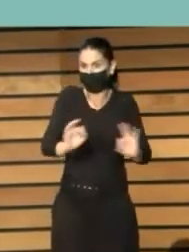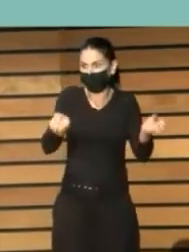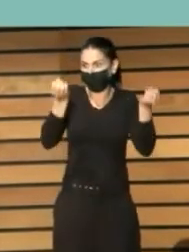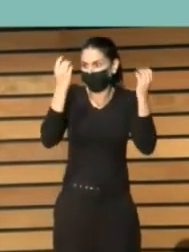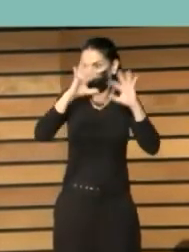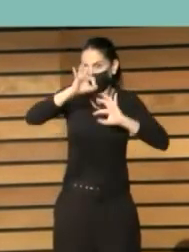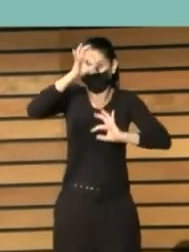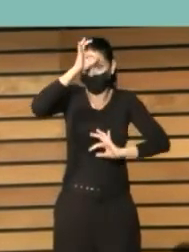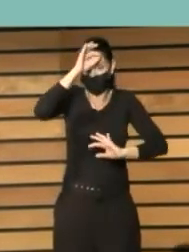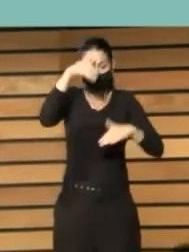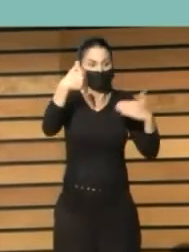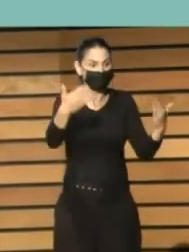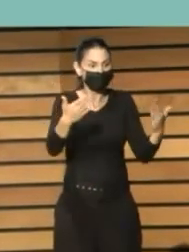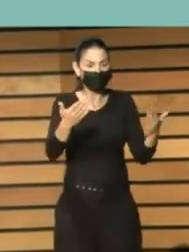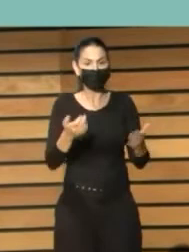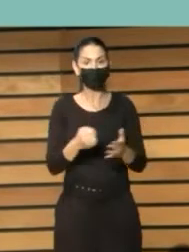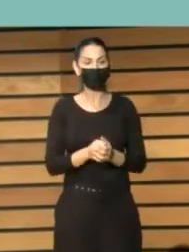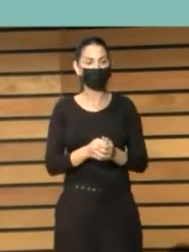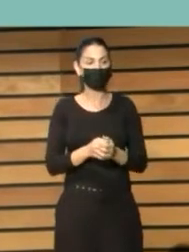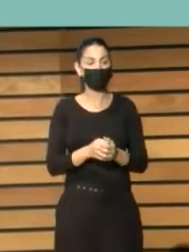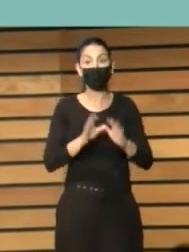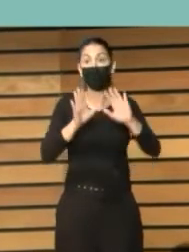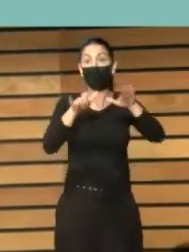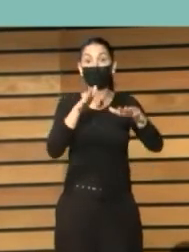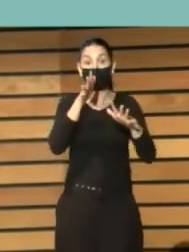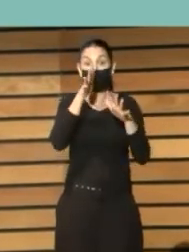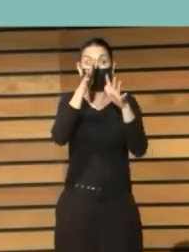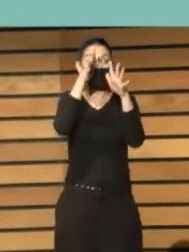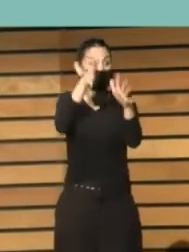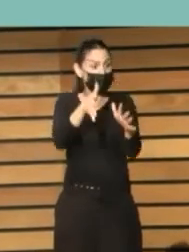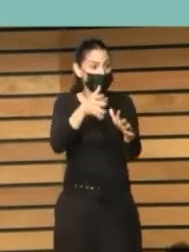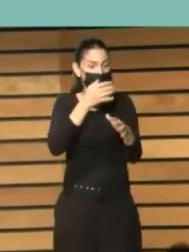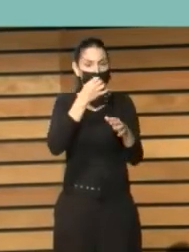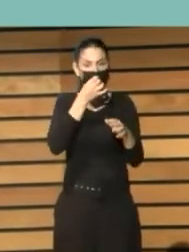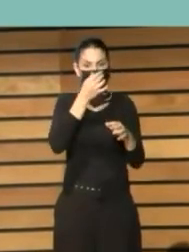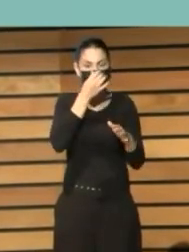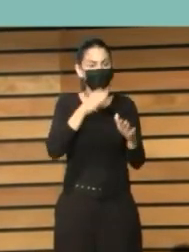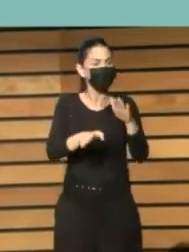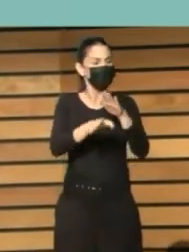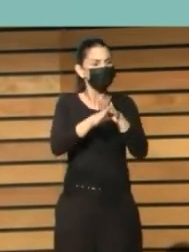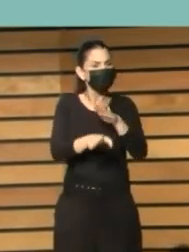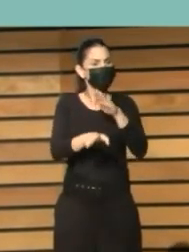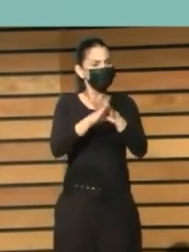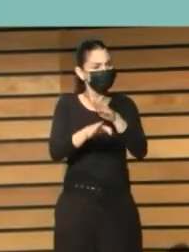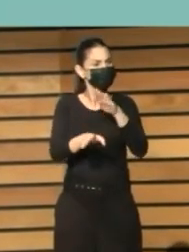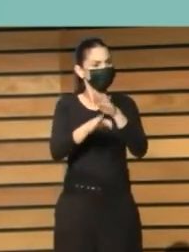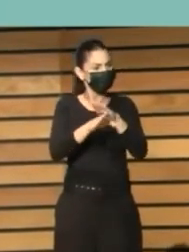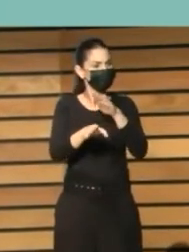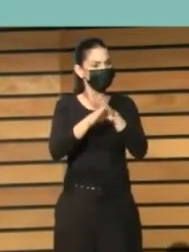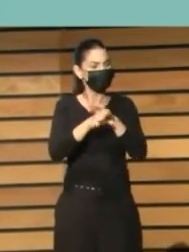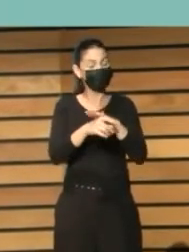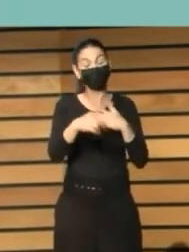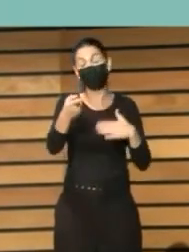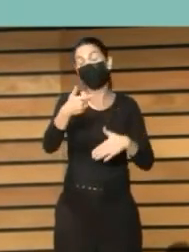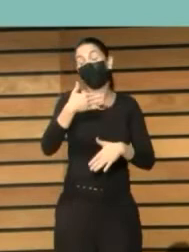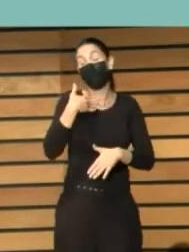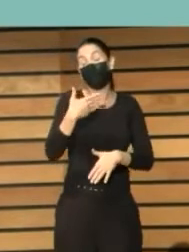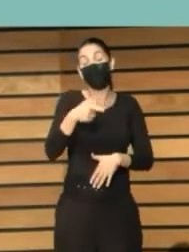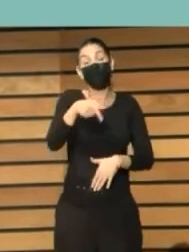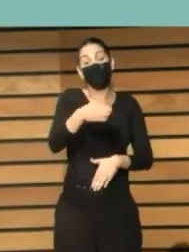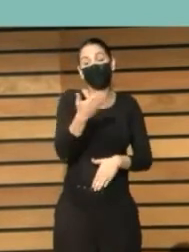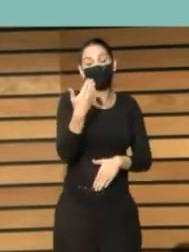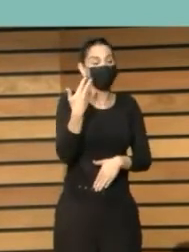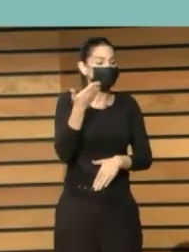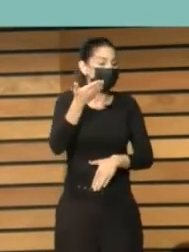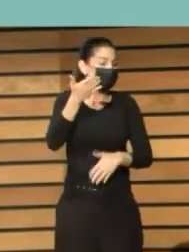biblioteca y en el transcurso de los 10 años en el que siguió con nosotros porque falleció hace otros 10 años ya se